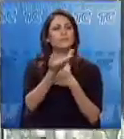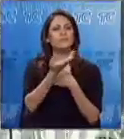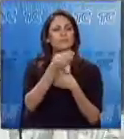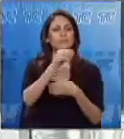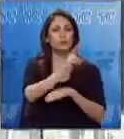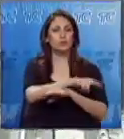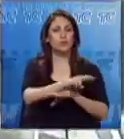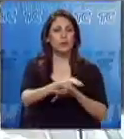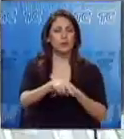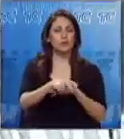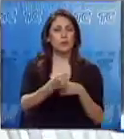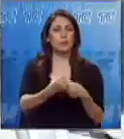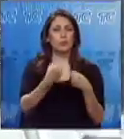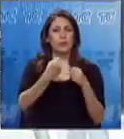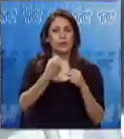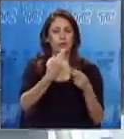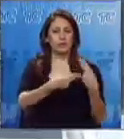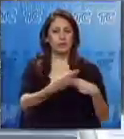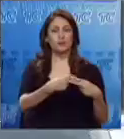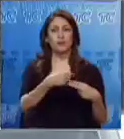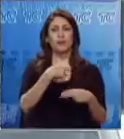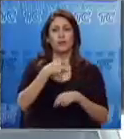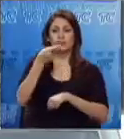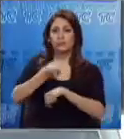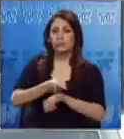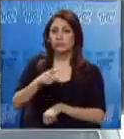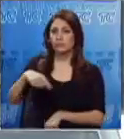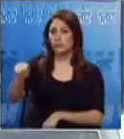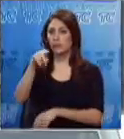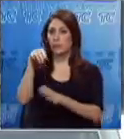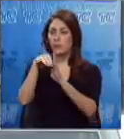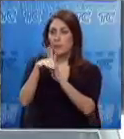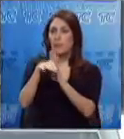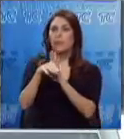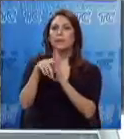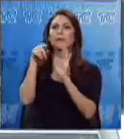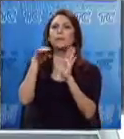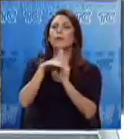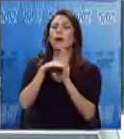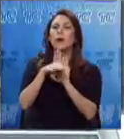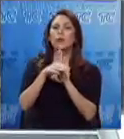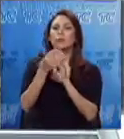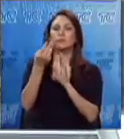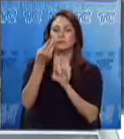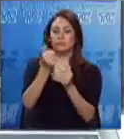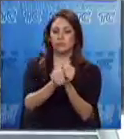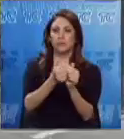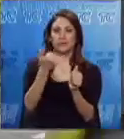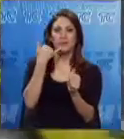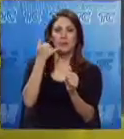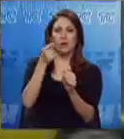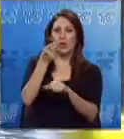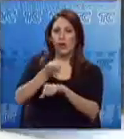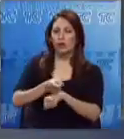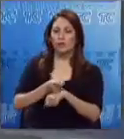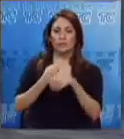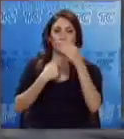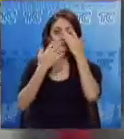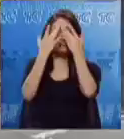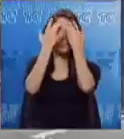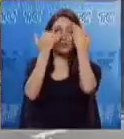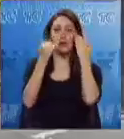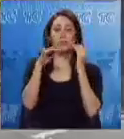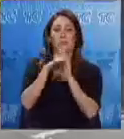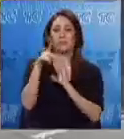Superintendencia del Poder del Mercado que obliga a las entidades financieras a abrir cuentas de dinero electrónico para sus clientes. El gremio